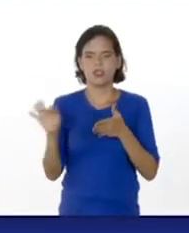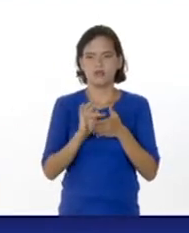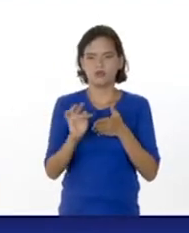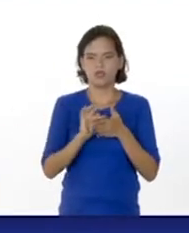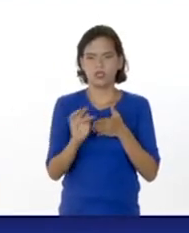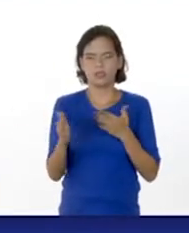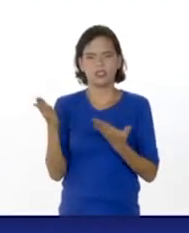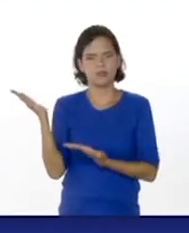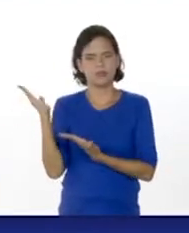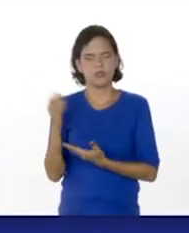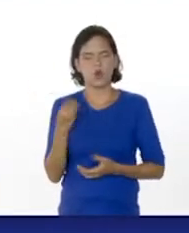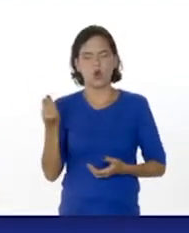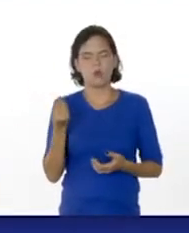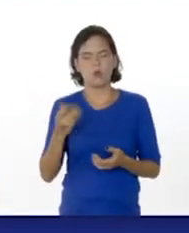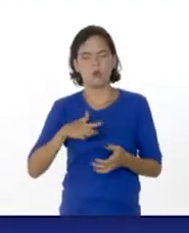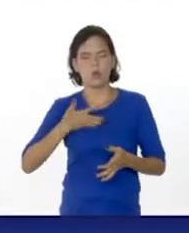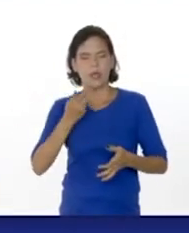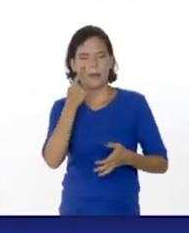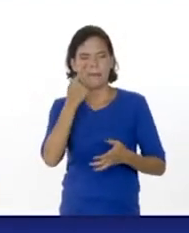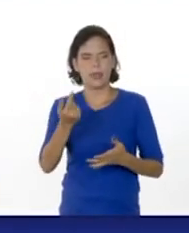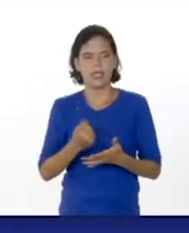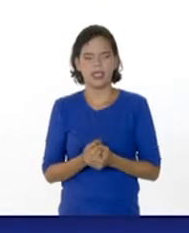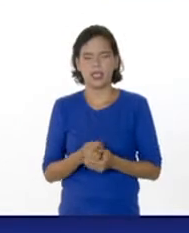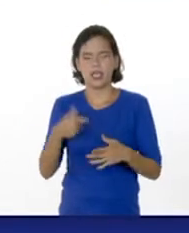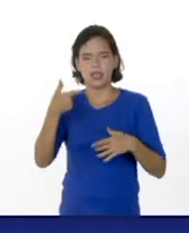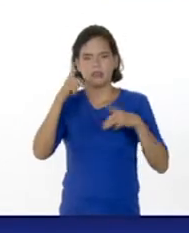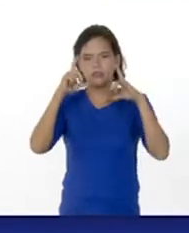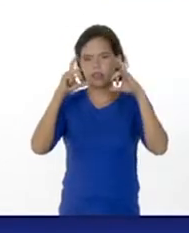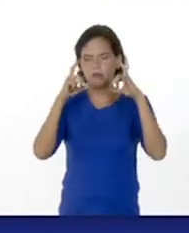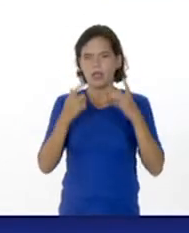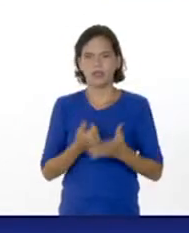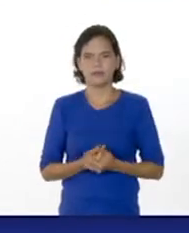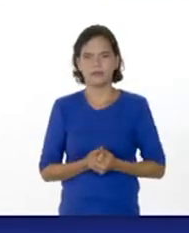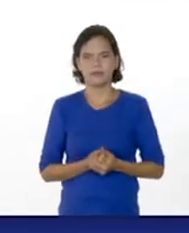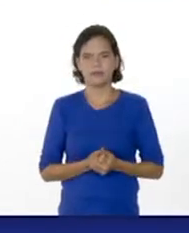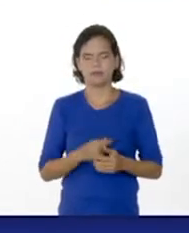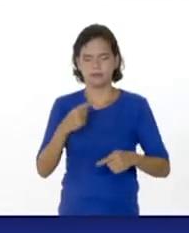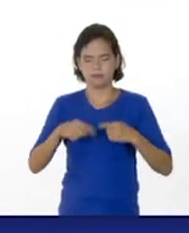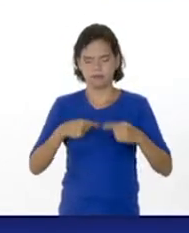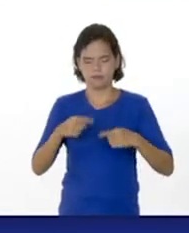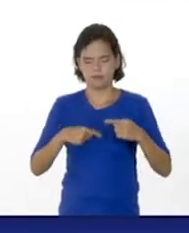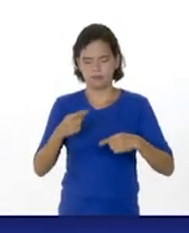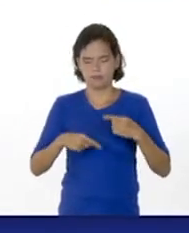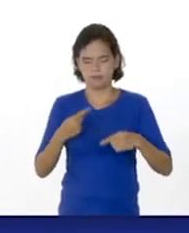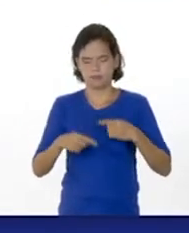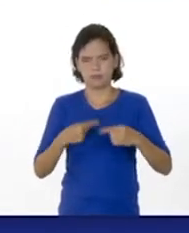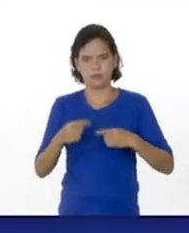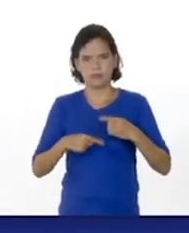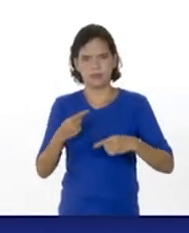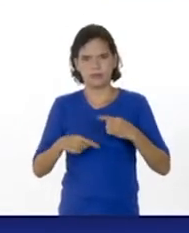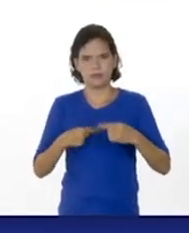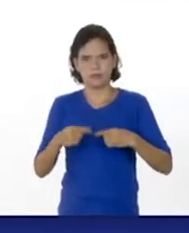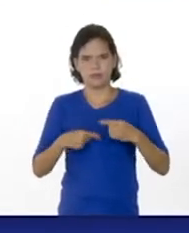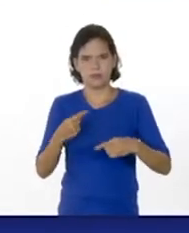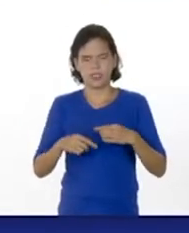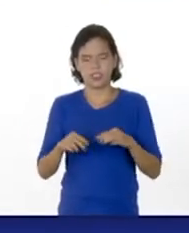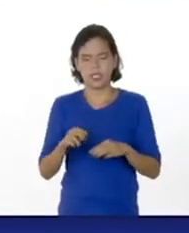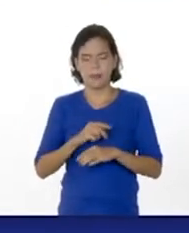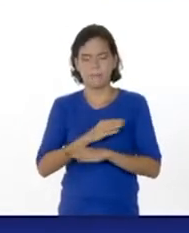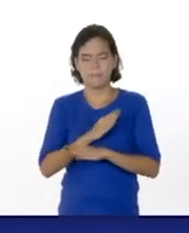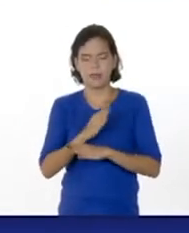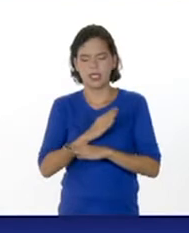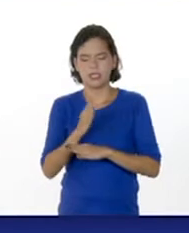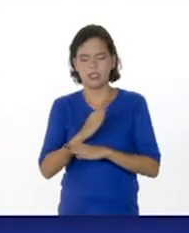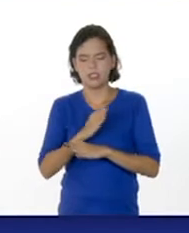funcionamiento. Como pueden observar, pueden ver en esa imagen la turbina. Dice, medición de flujo por